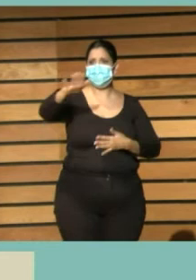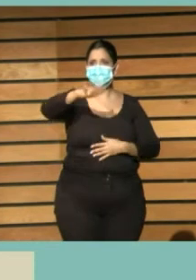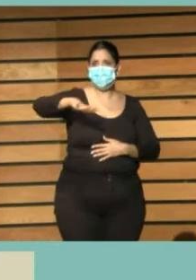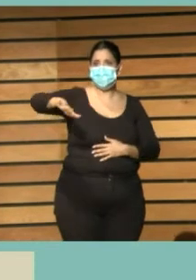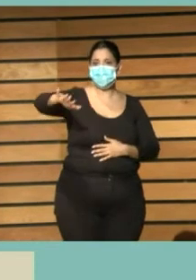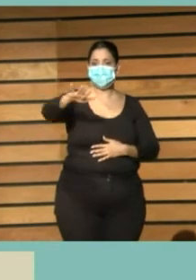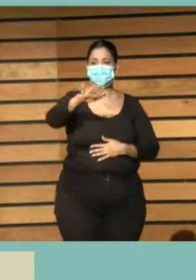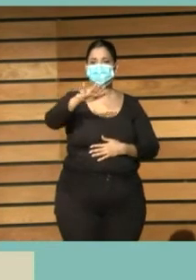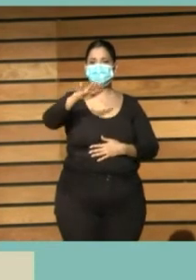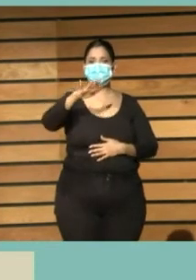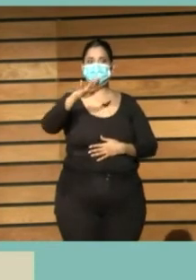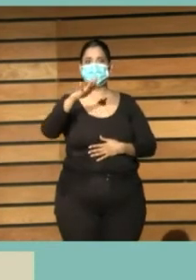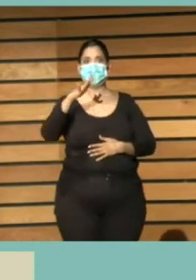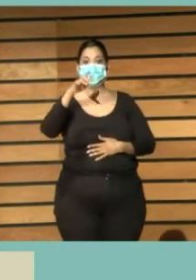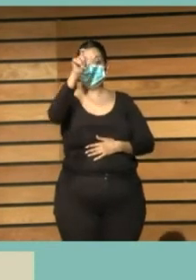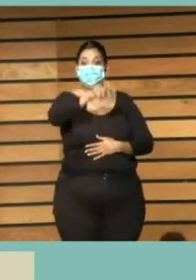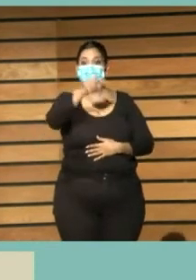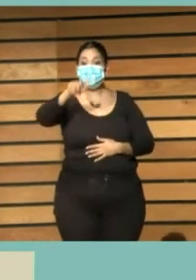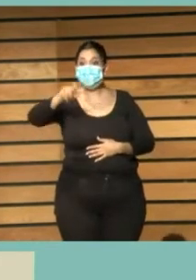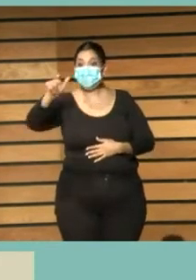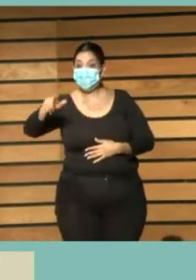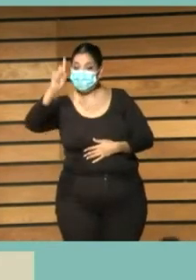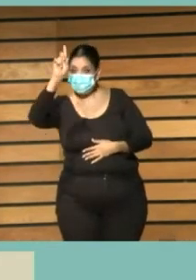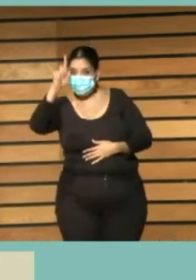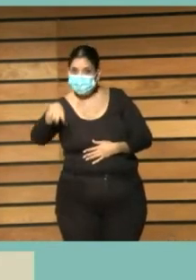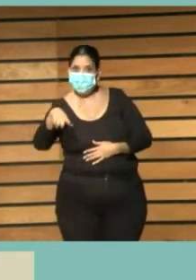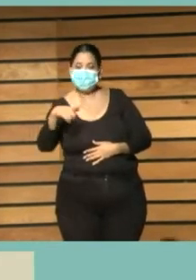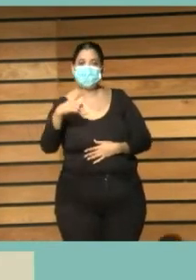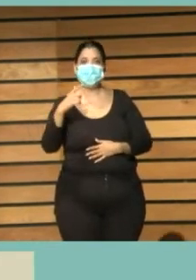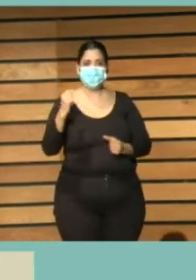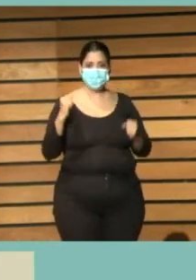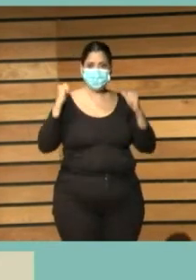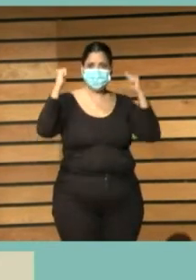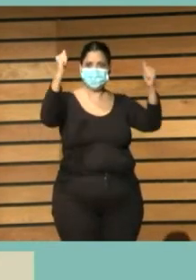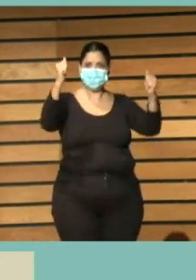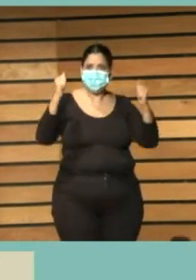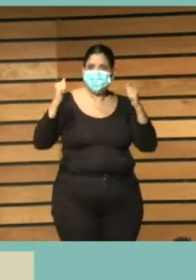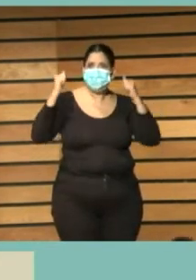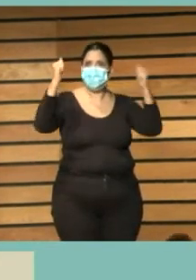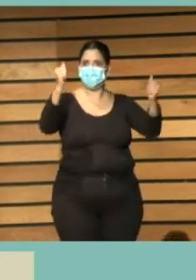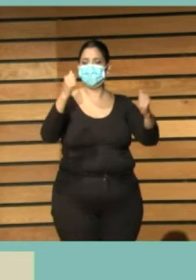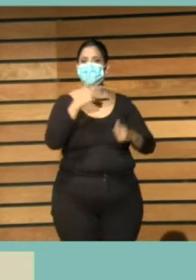donde donde la población ha manifestado metafóricamente